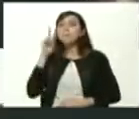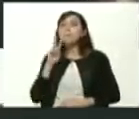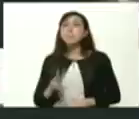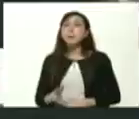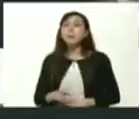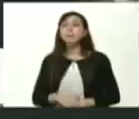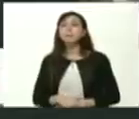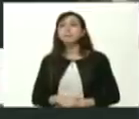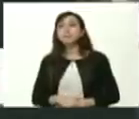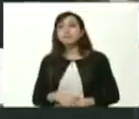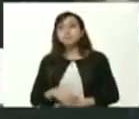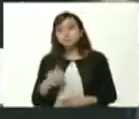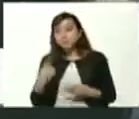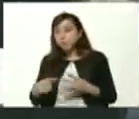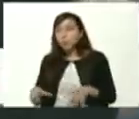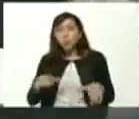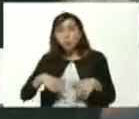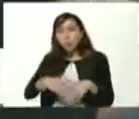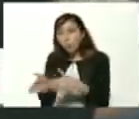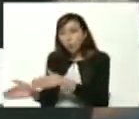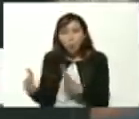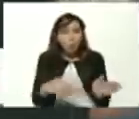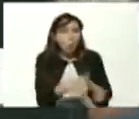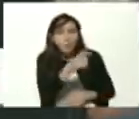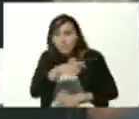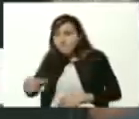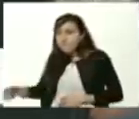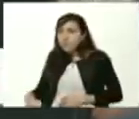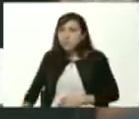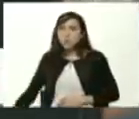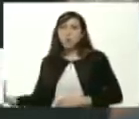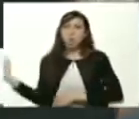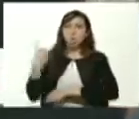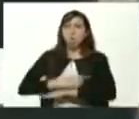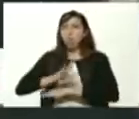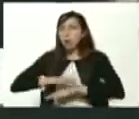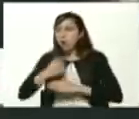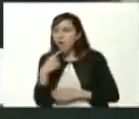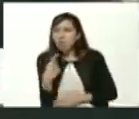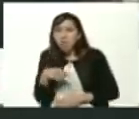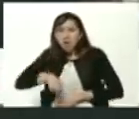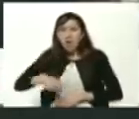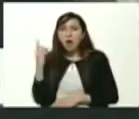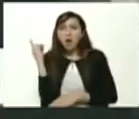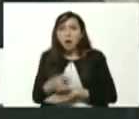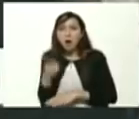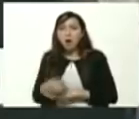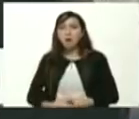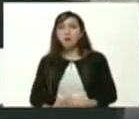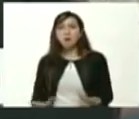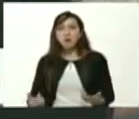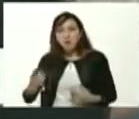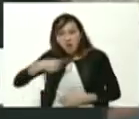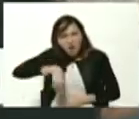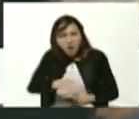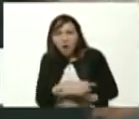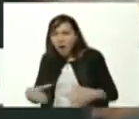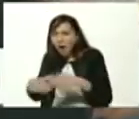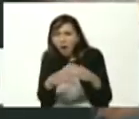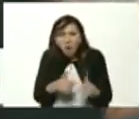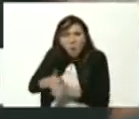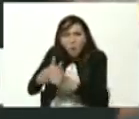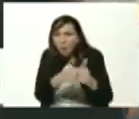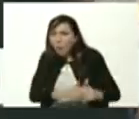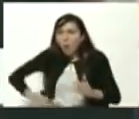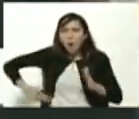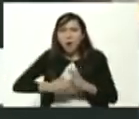lados nos damos cuenta que aquellos que nos juzgan por decir que aquí hay una dictadura la verdadera dictadura son aquellos que persiguen y